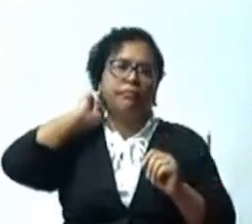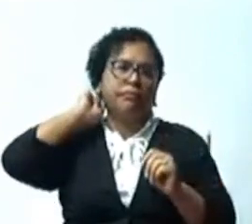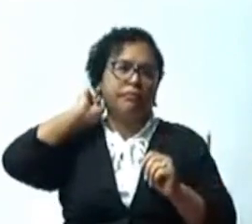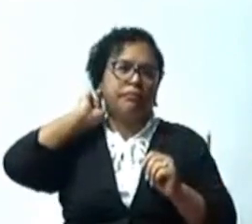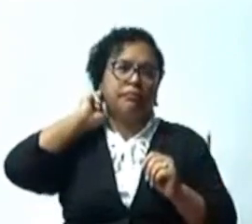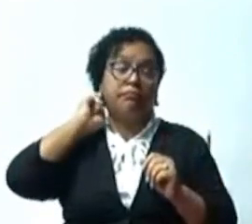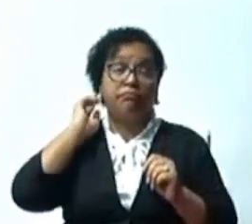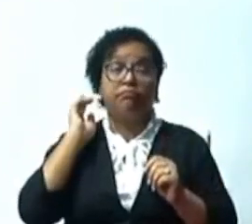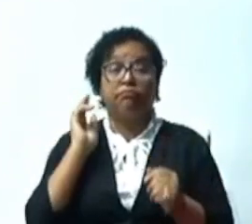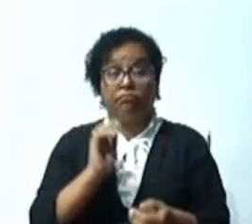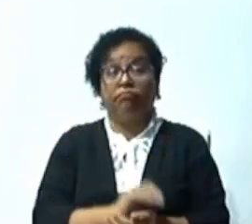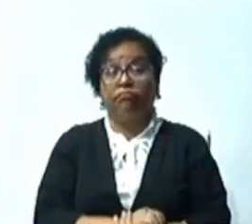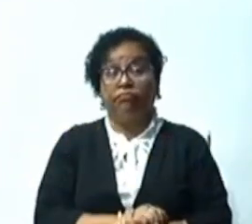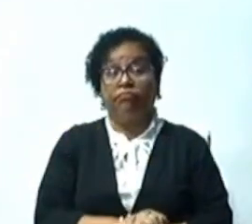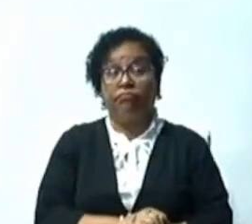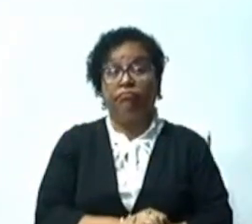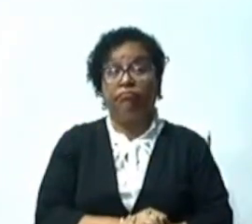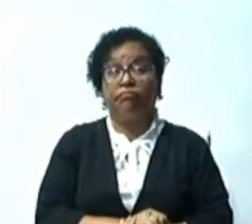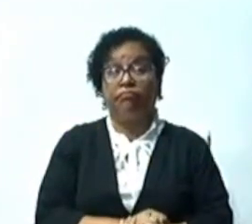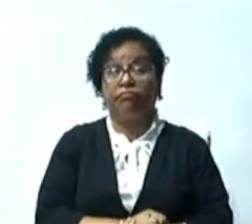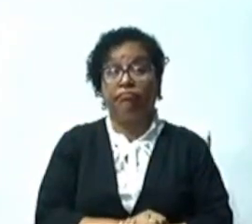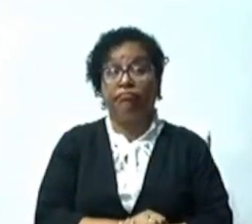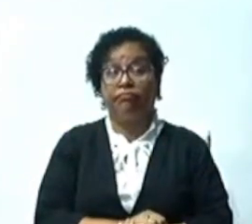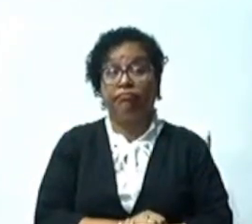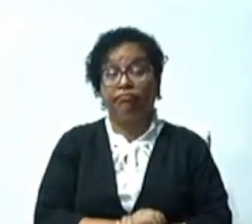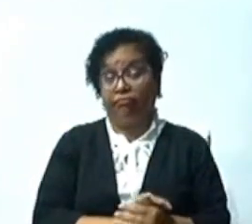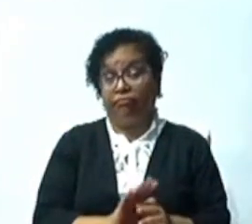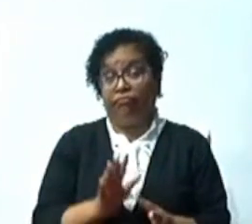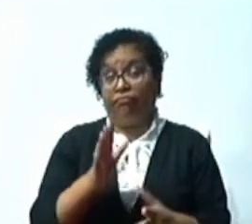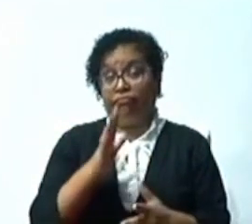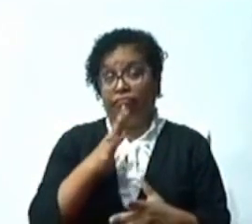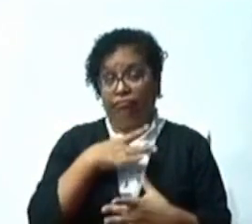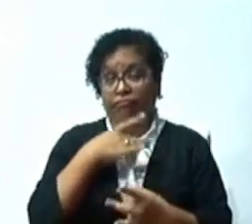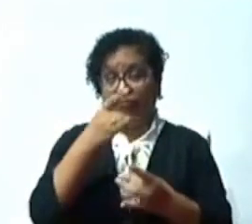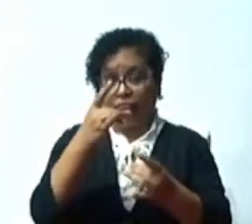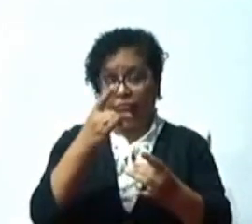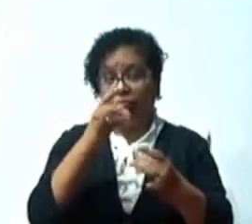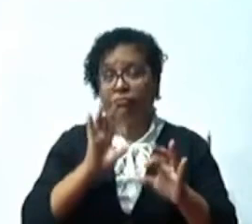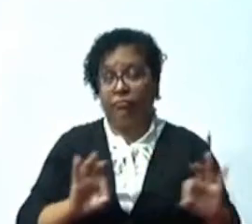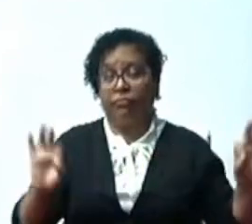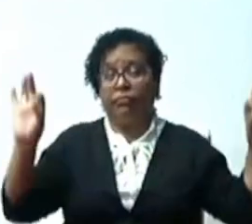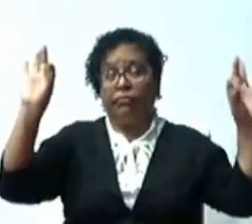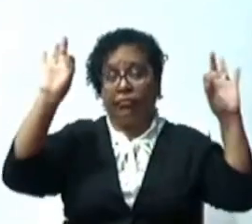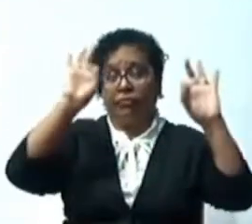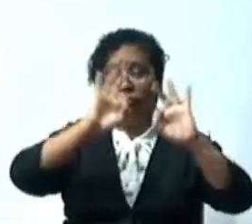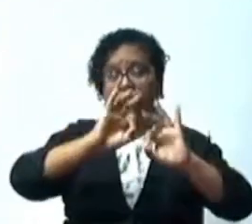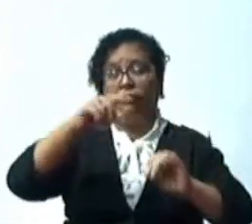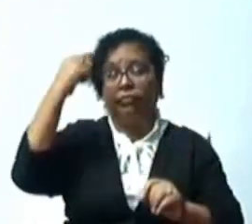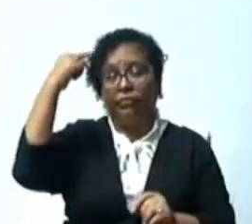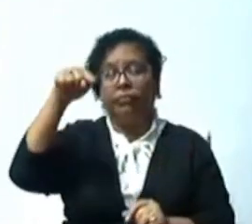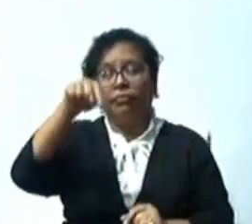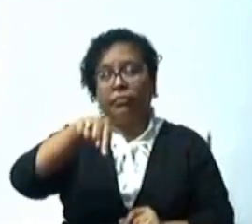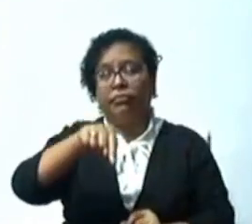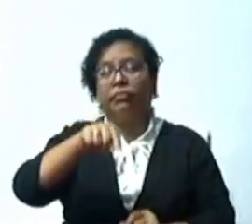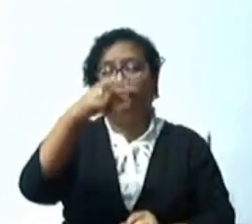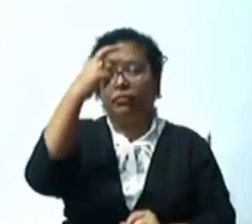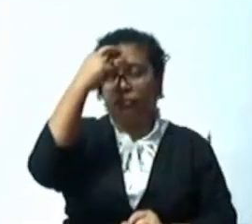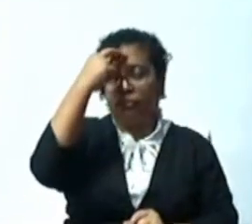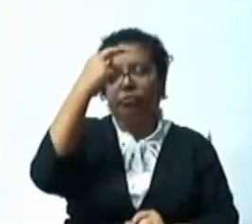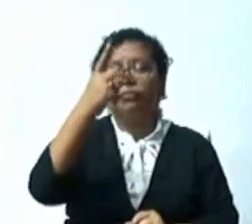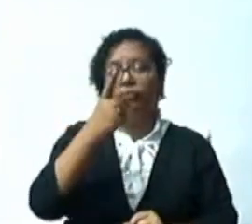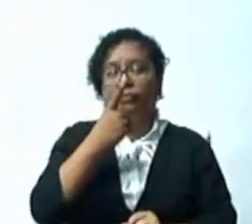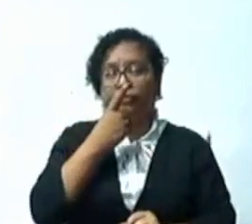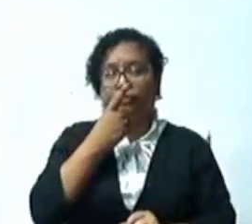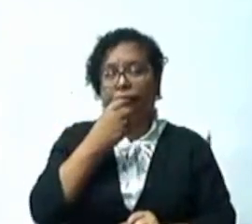en las informaciones en la República Dominicana, como es el